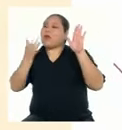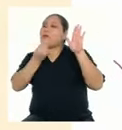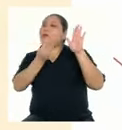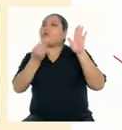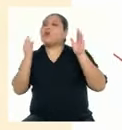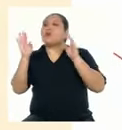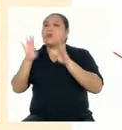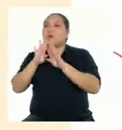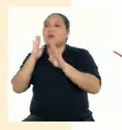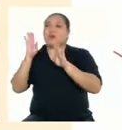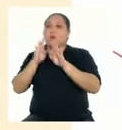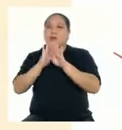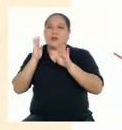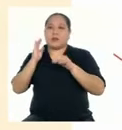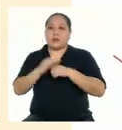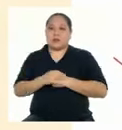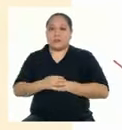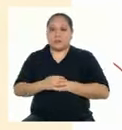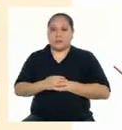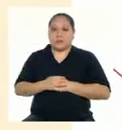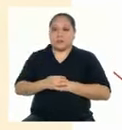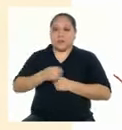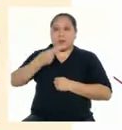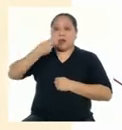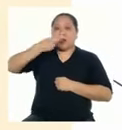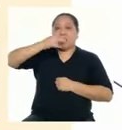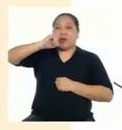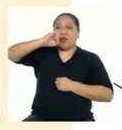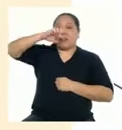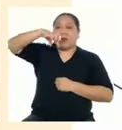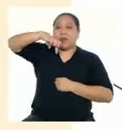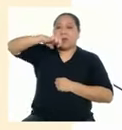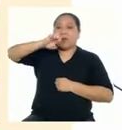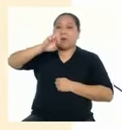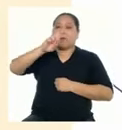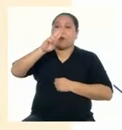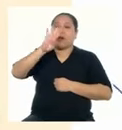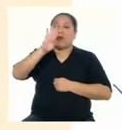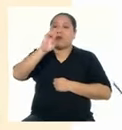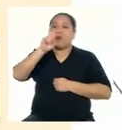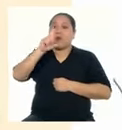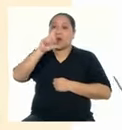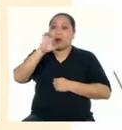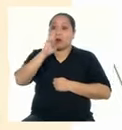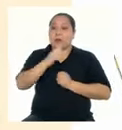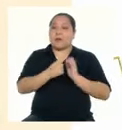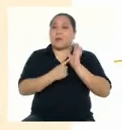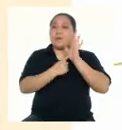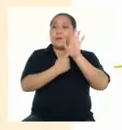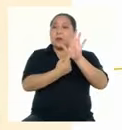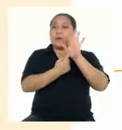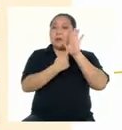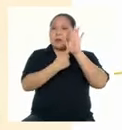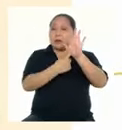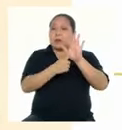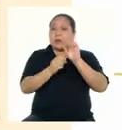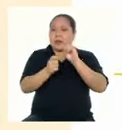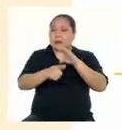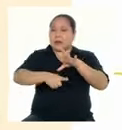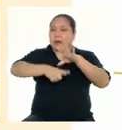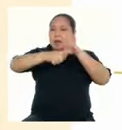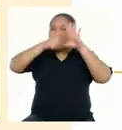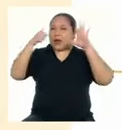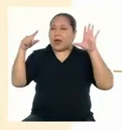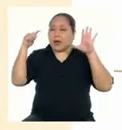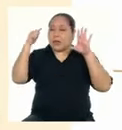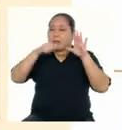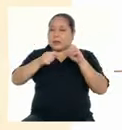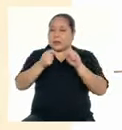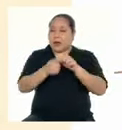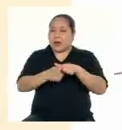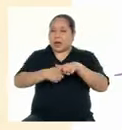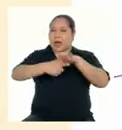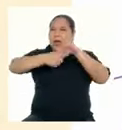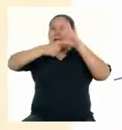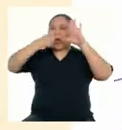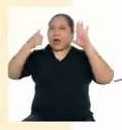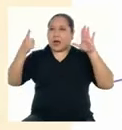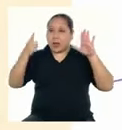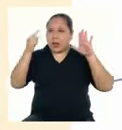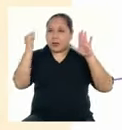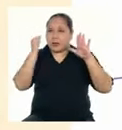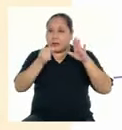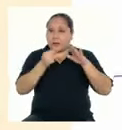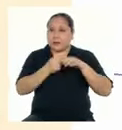Huidrobo La hipérbole consiste en la presentación exagerada De un hecho o de una idea